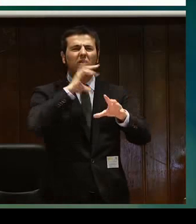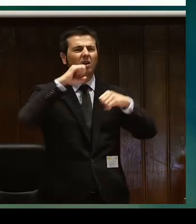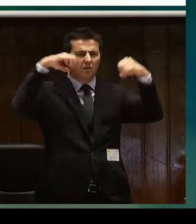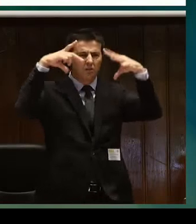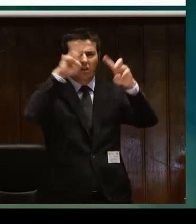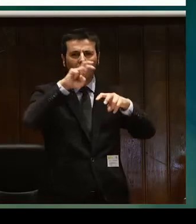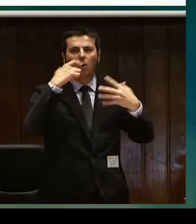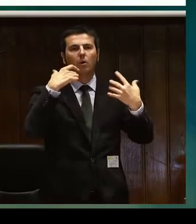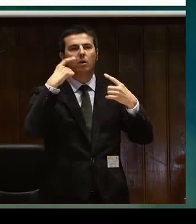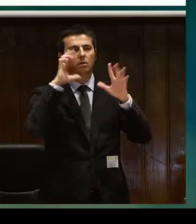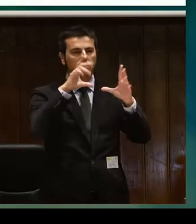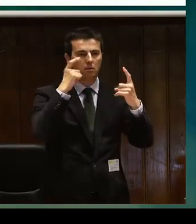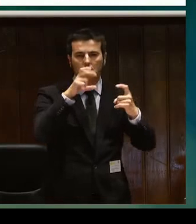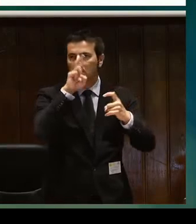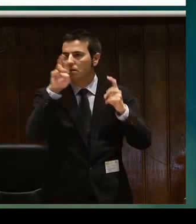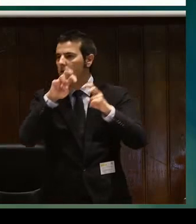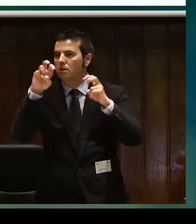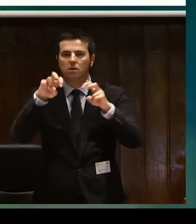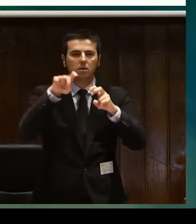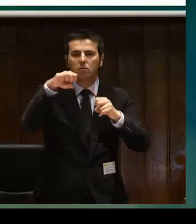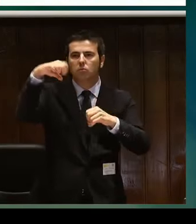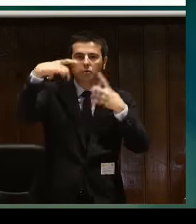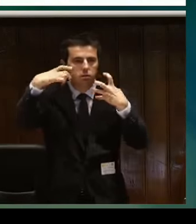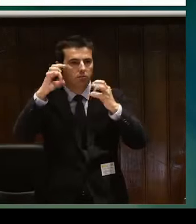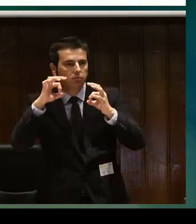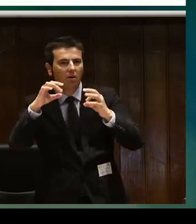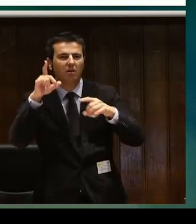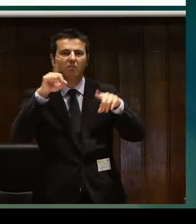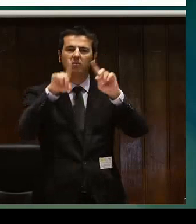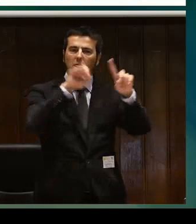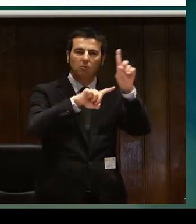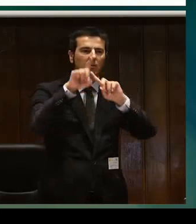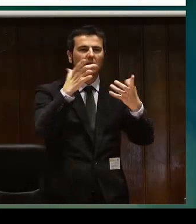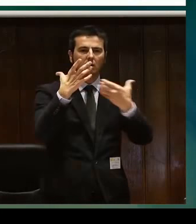Por la noche, cuando está oscuro o está en una situación que no está bien iluminado,